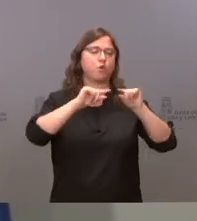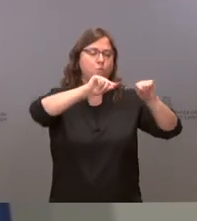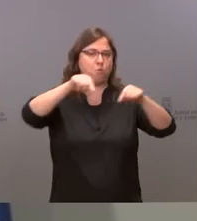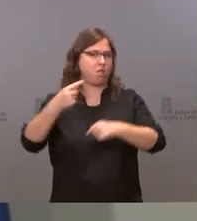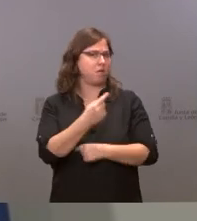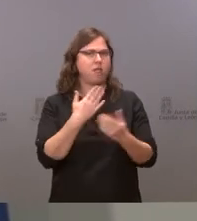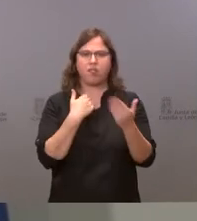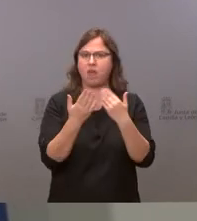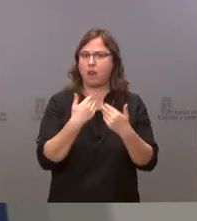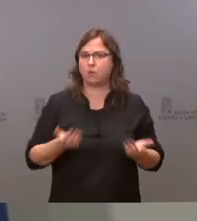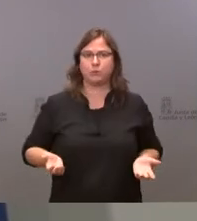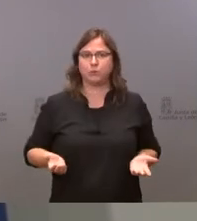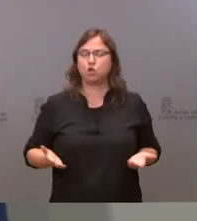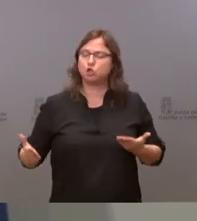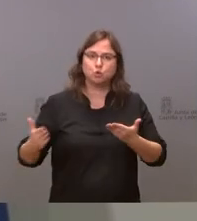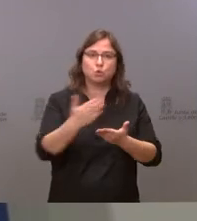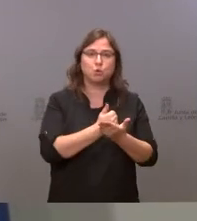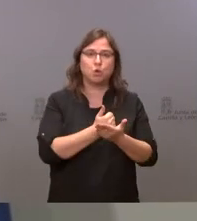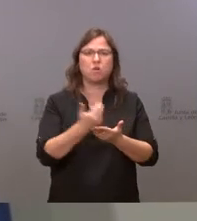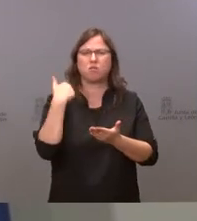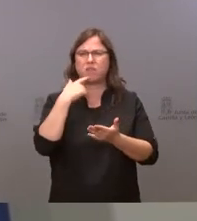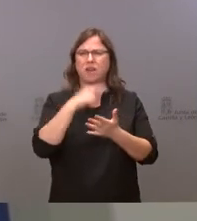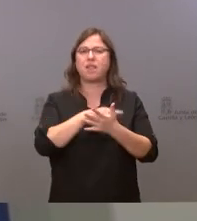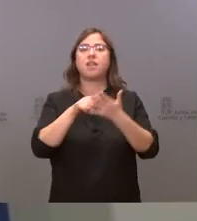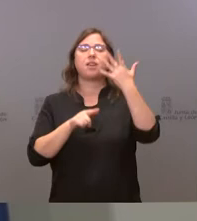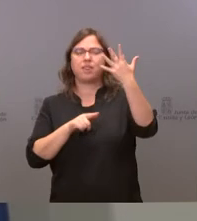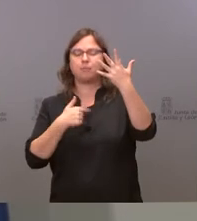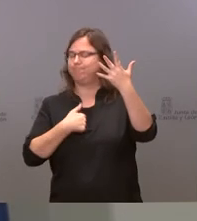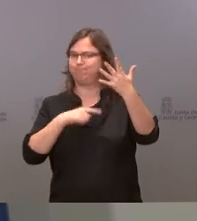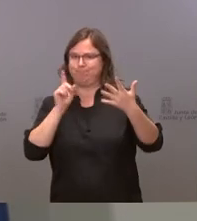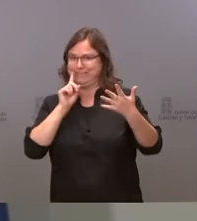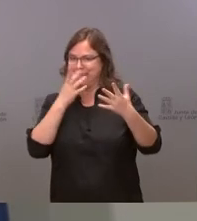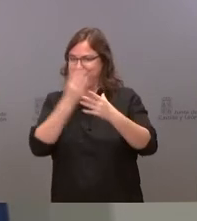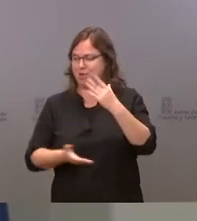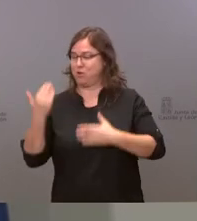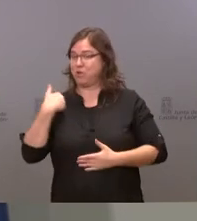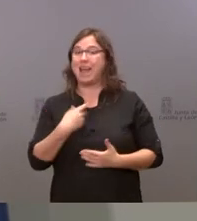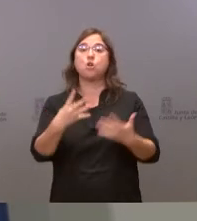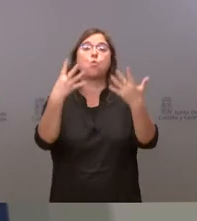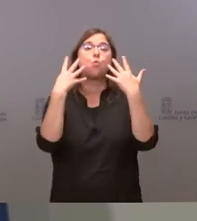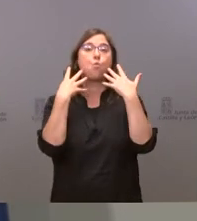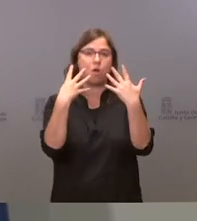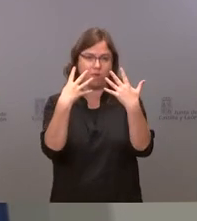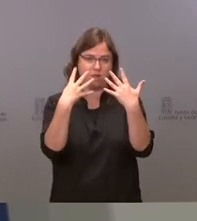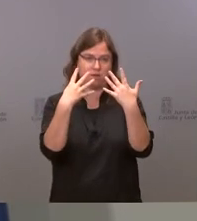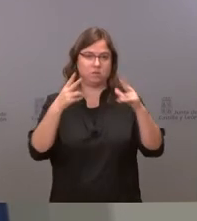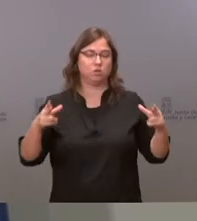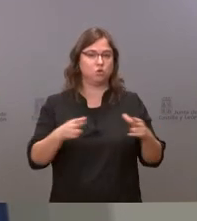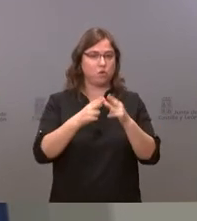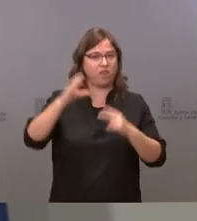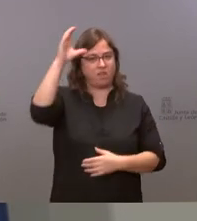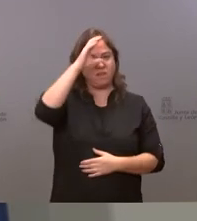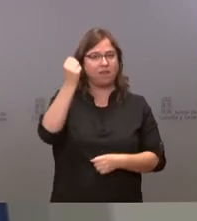todas el otro día dije a las cinco no me dije mentira las nueve sociedades científicas que